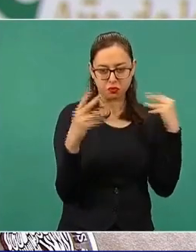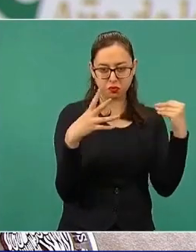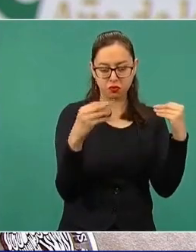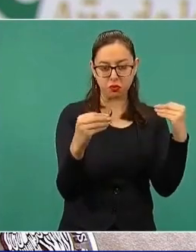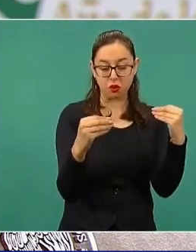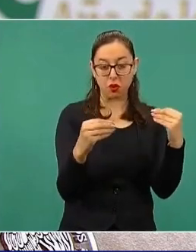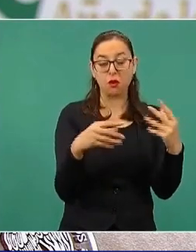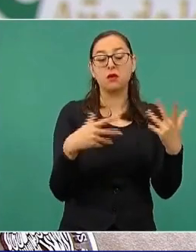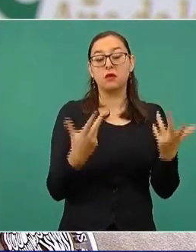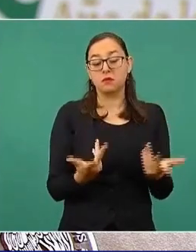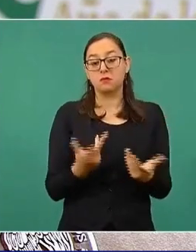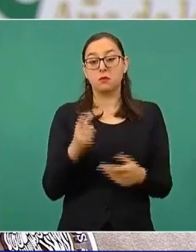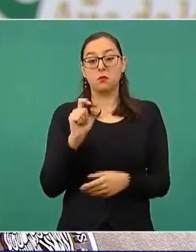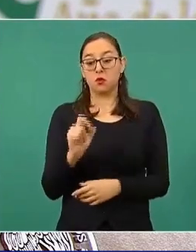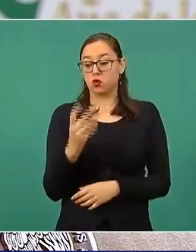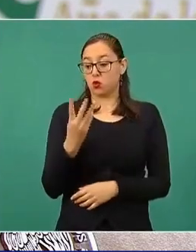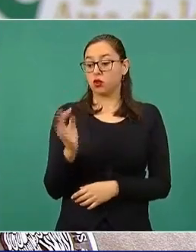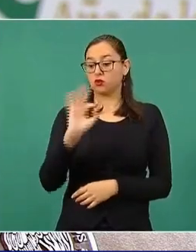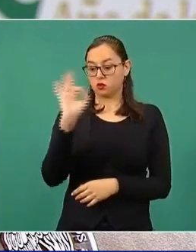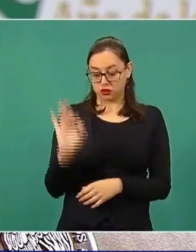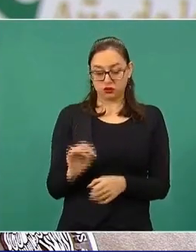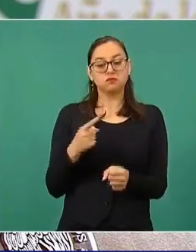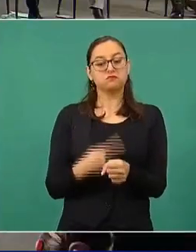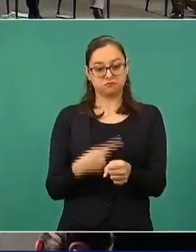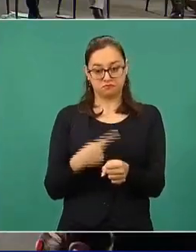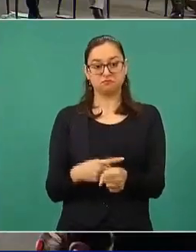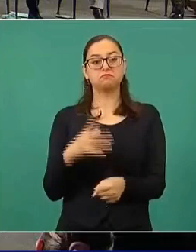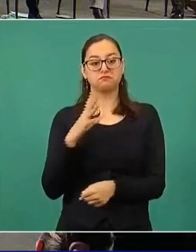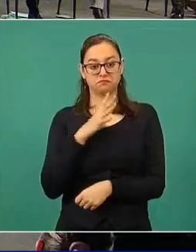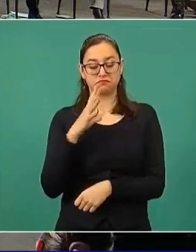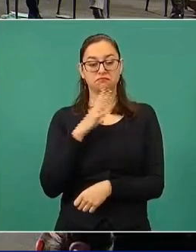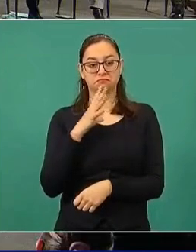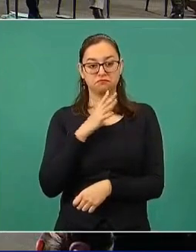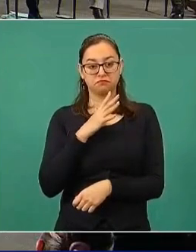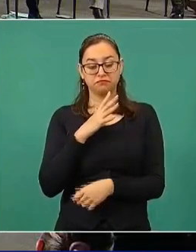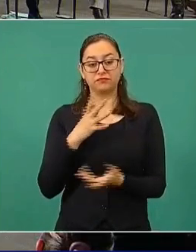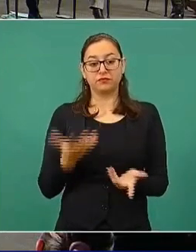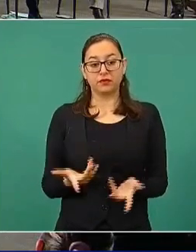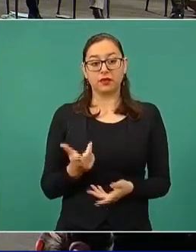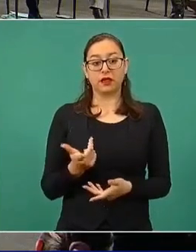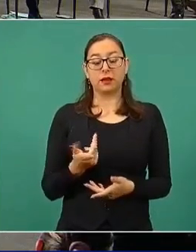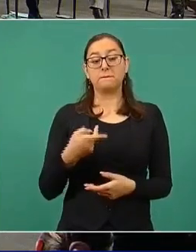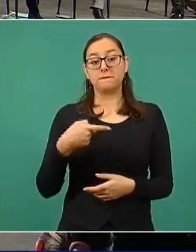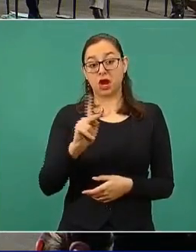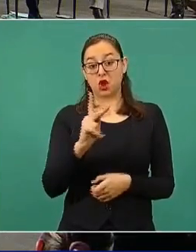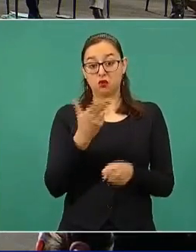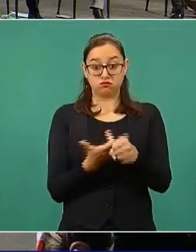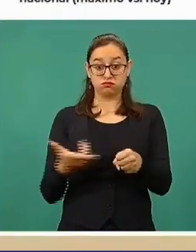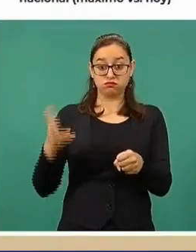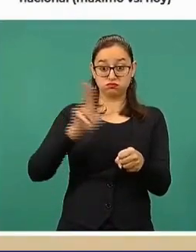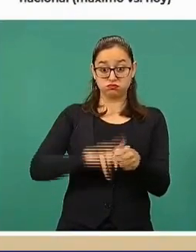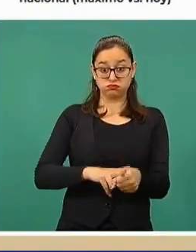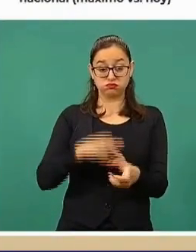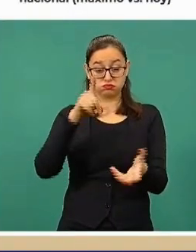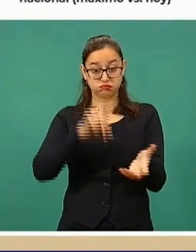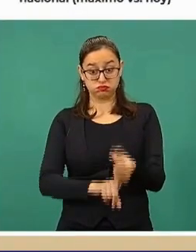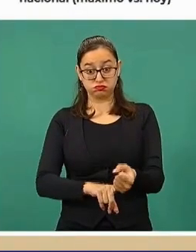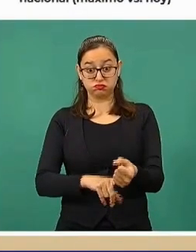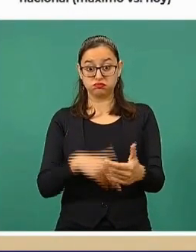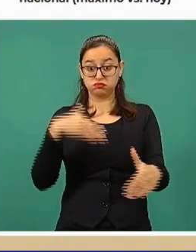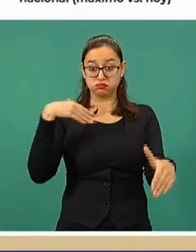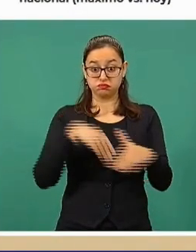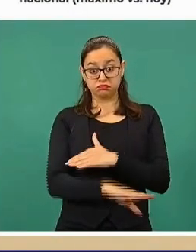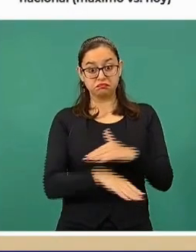activos. En la hospitalización lo que vemos es que permanece la tendencia a la reducción, se siguen vaciando las